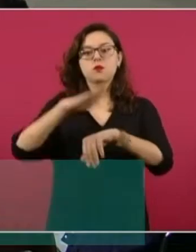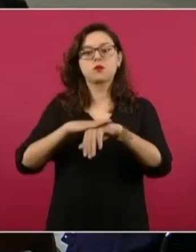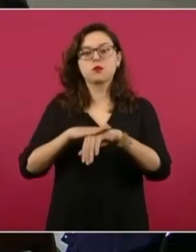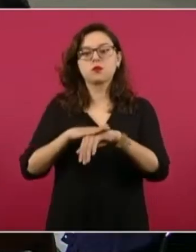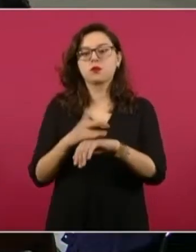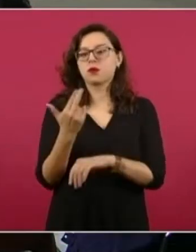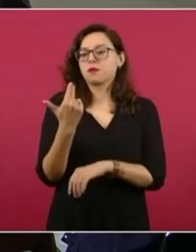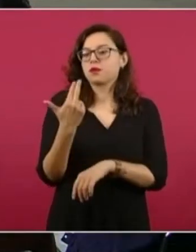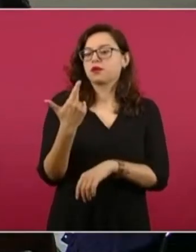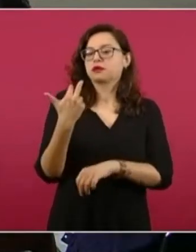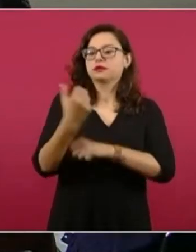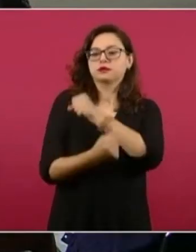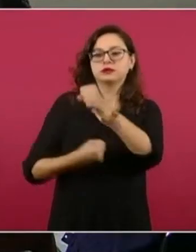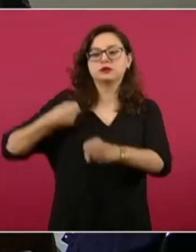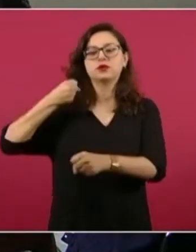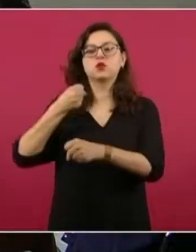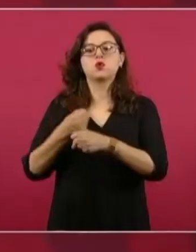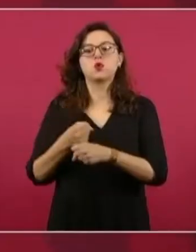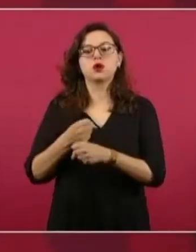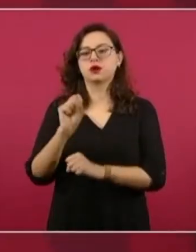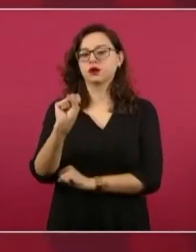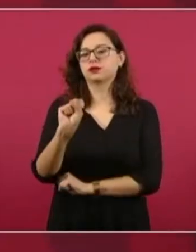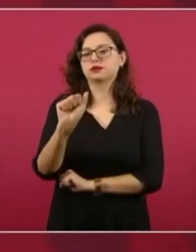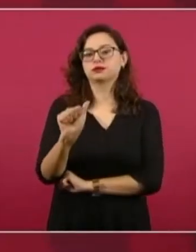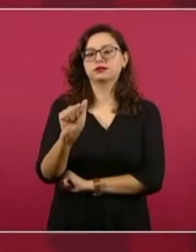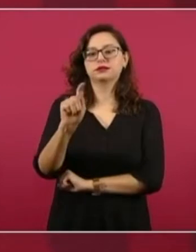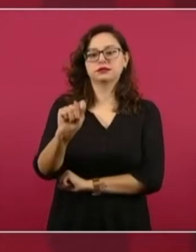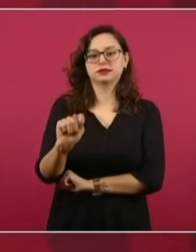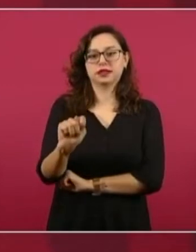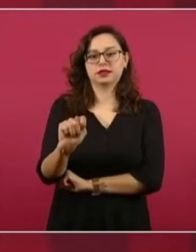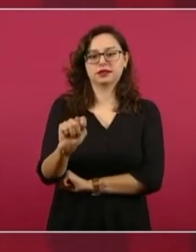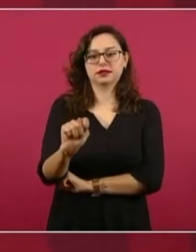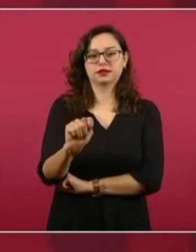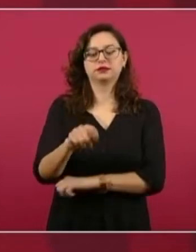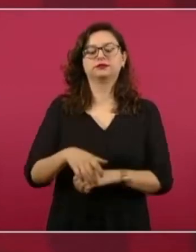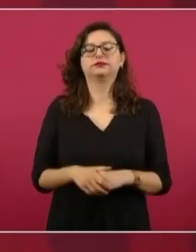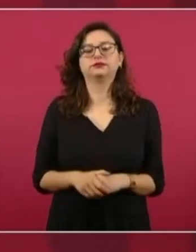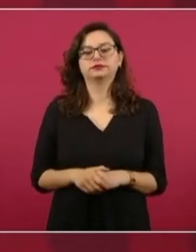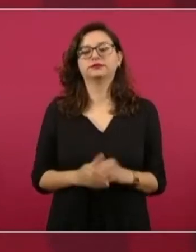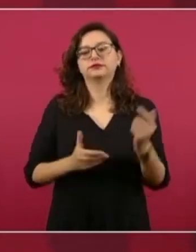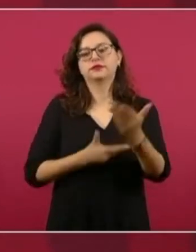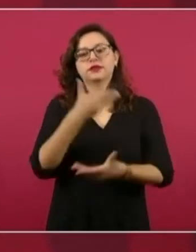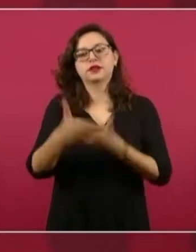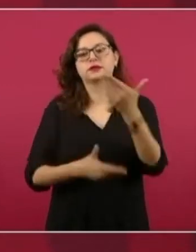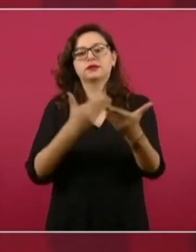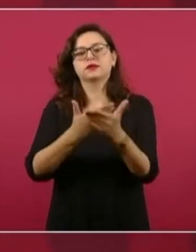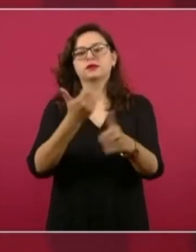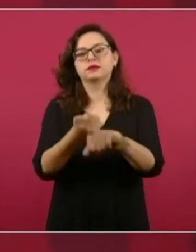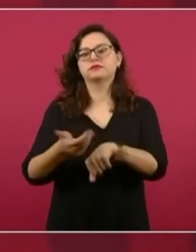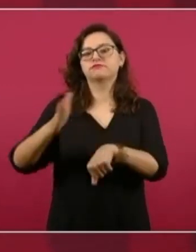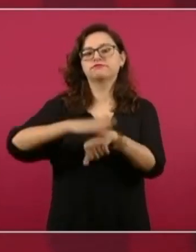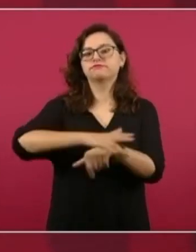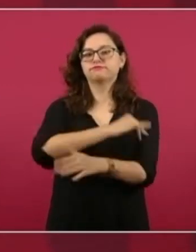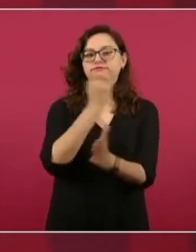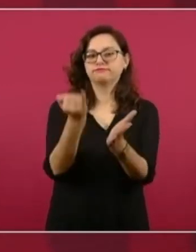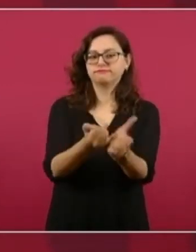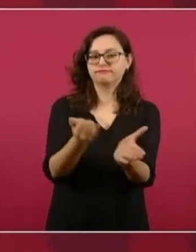SAT, del Servicio de Administración Tributaria.